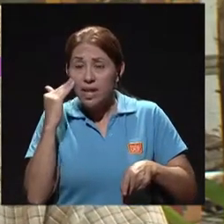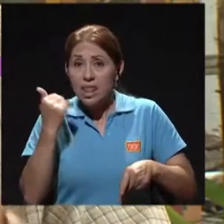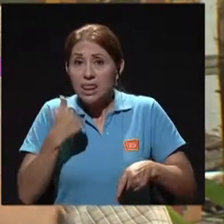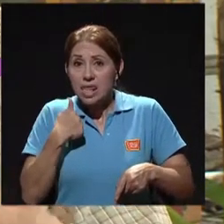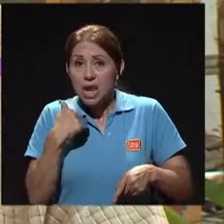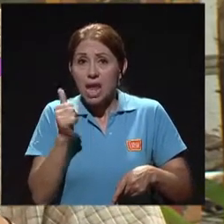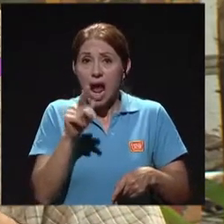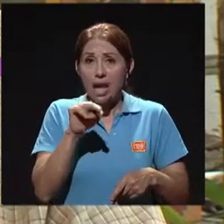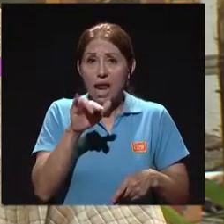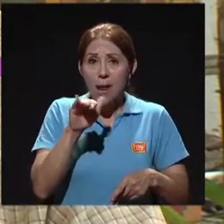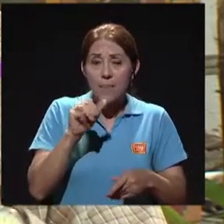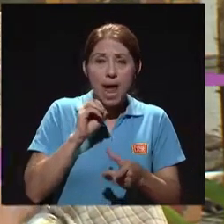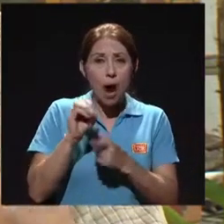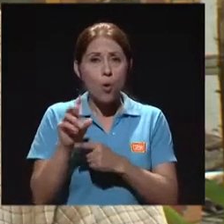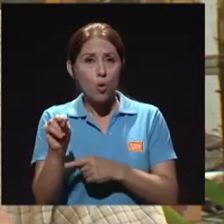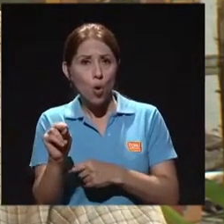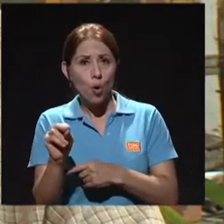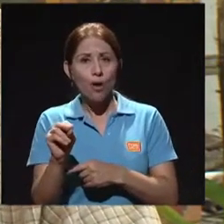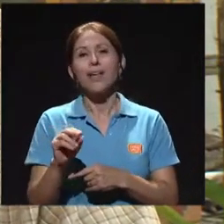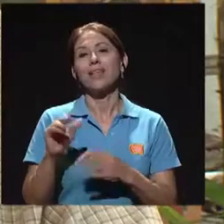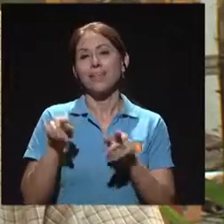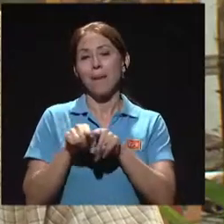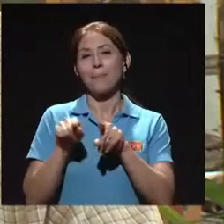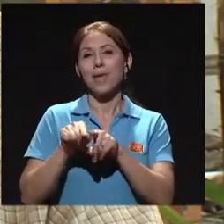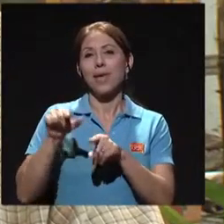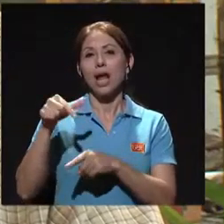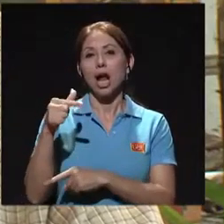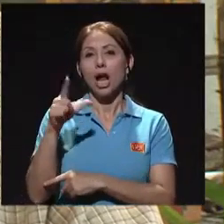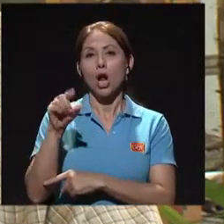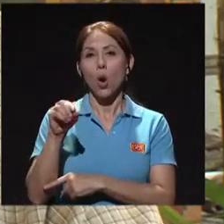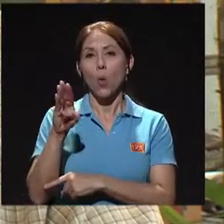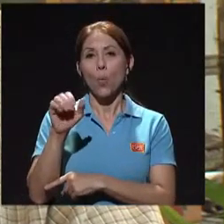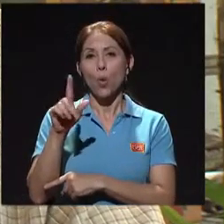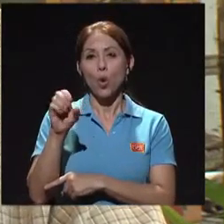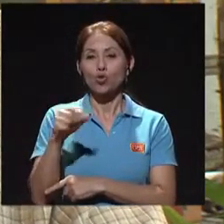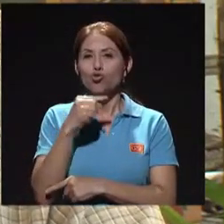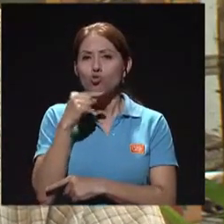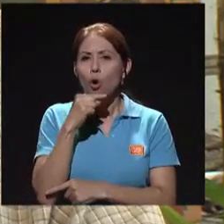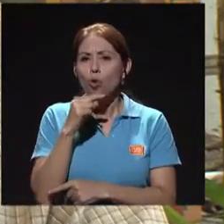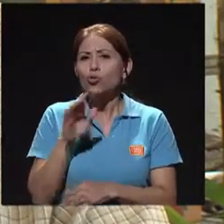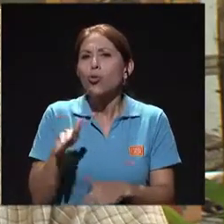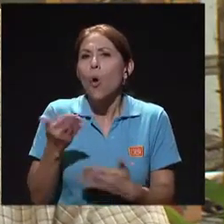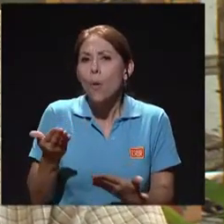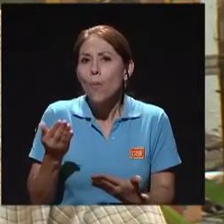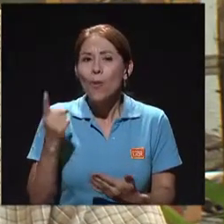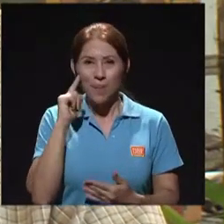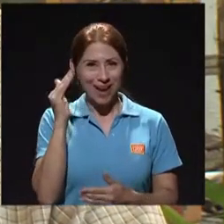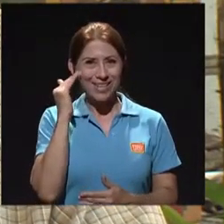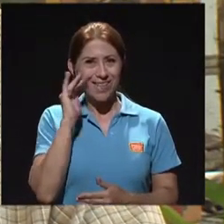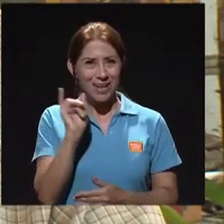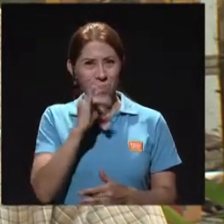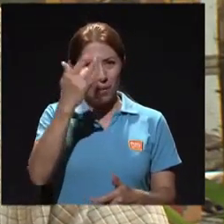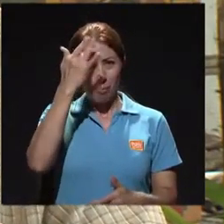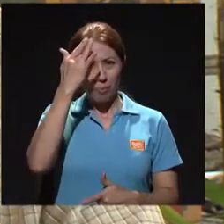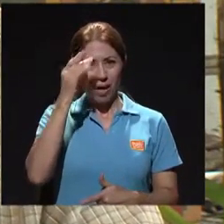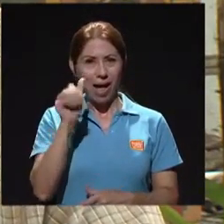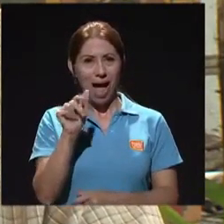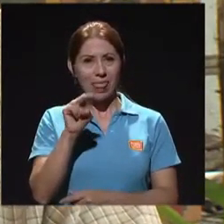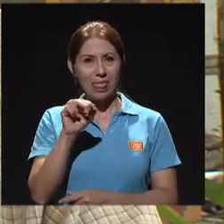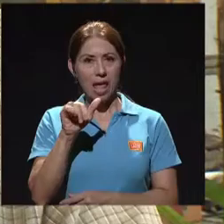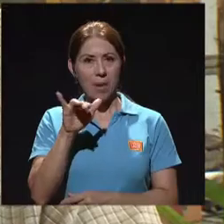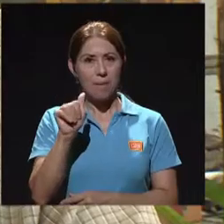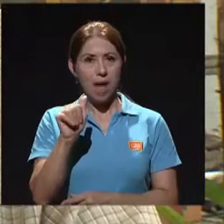rojos, que se relacionan con lo mismo, si un paciente tiene o no tiene anemia? ¿Cómo están los glóbulos blancos? Digamos, un